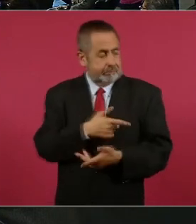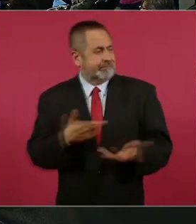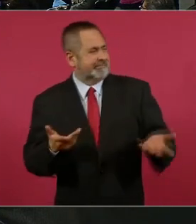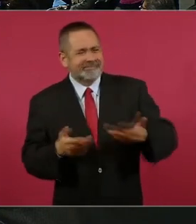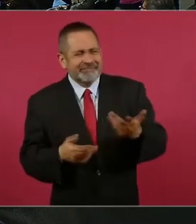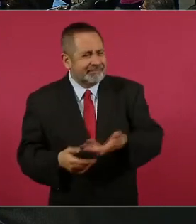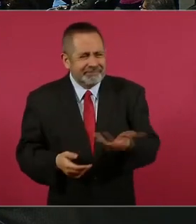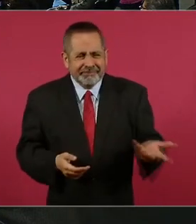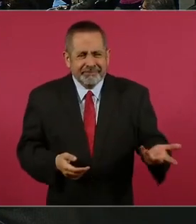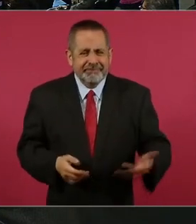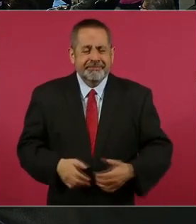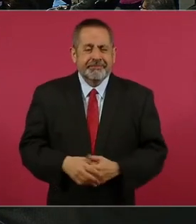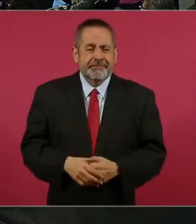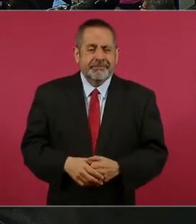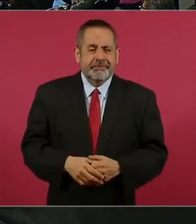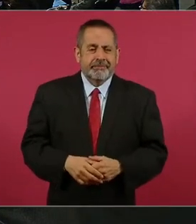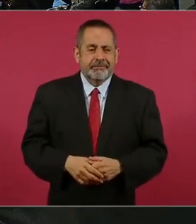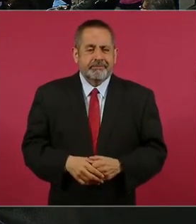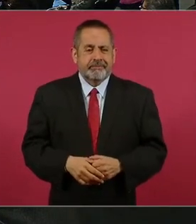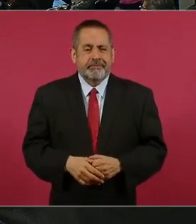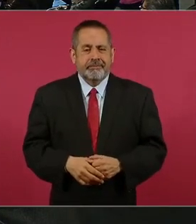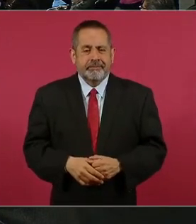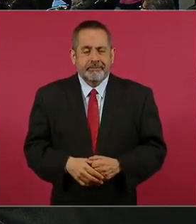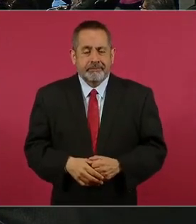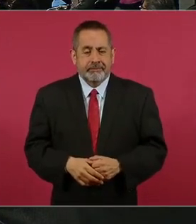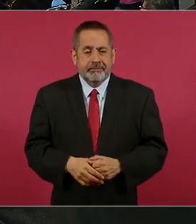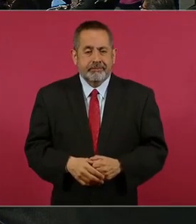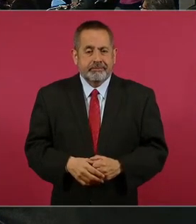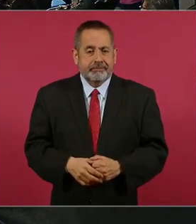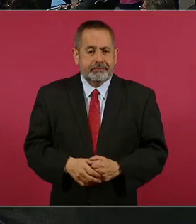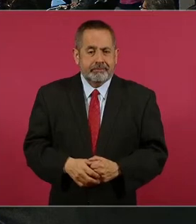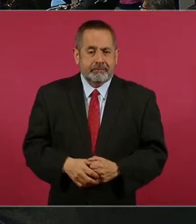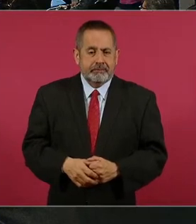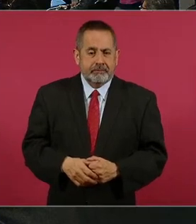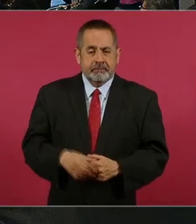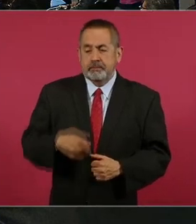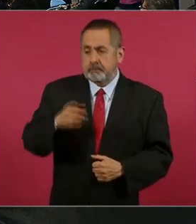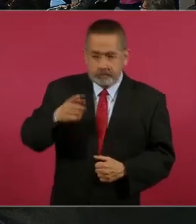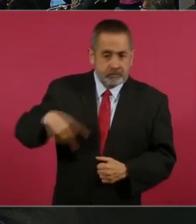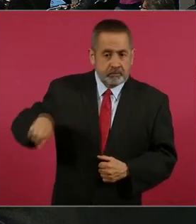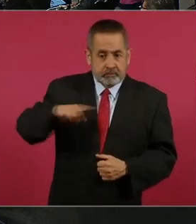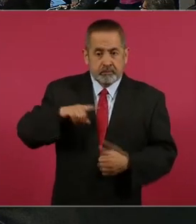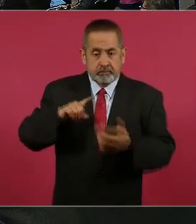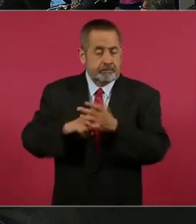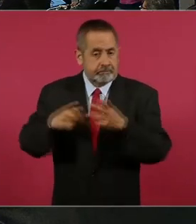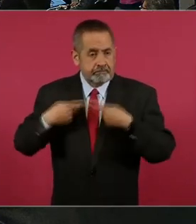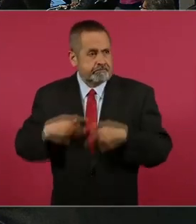Y acuden los trabajadores a la Suprema Corte.